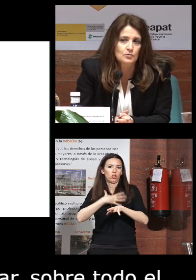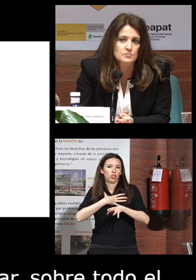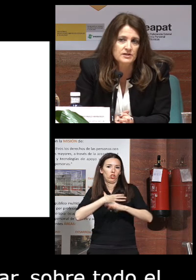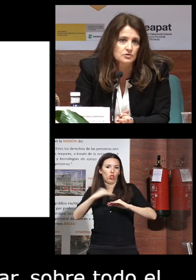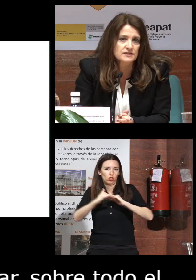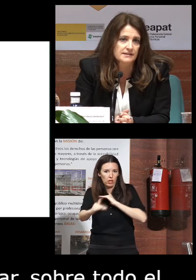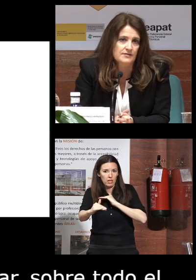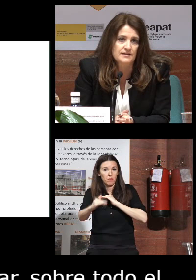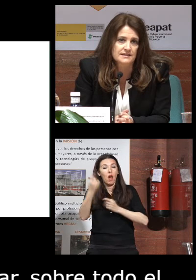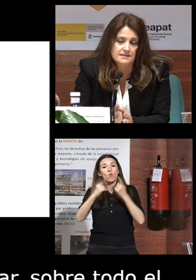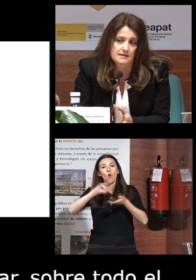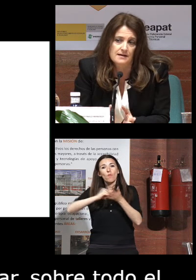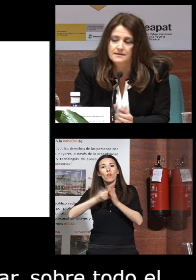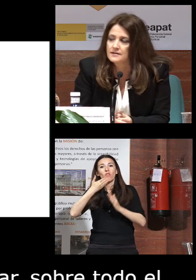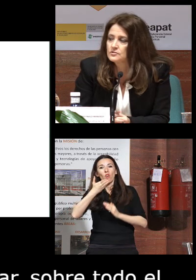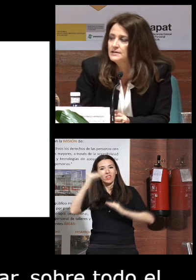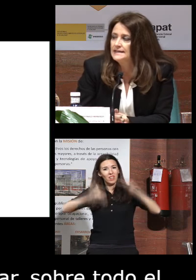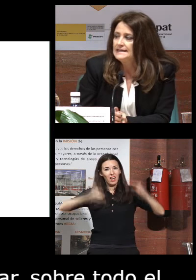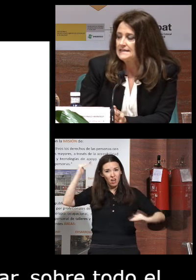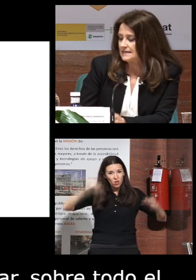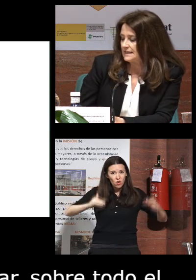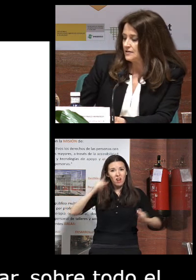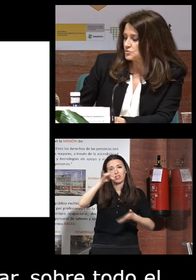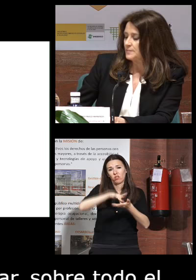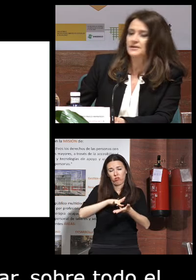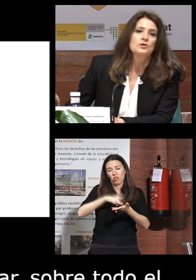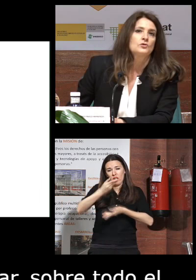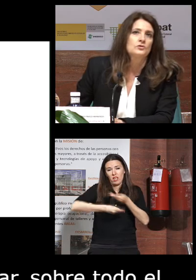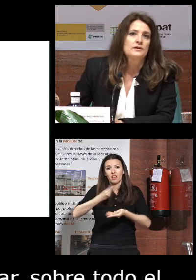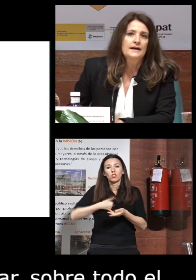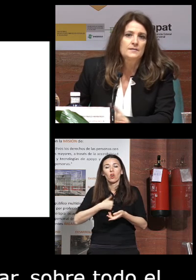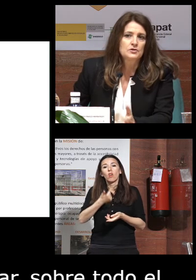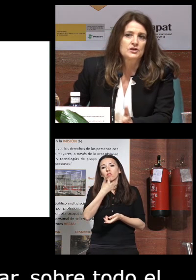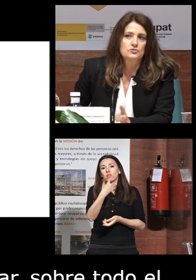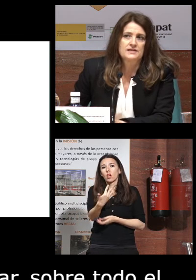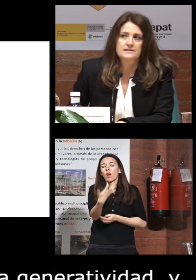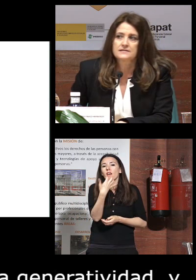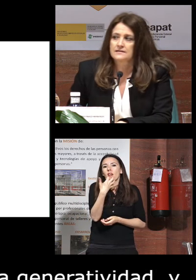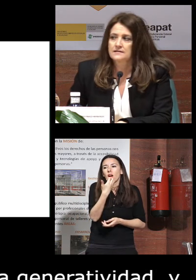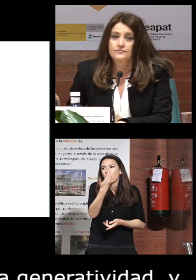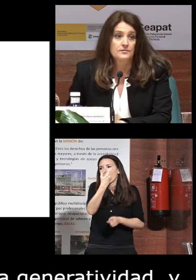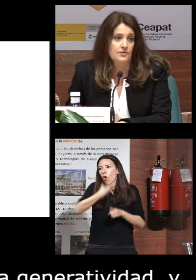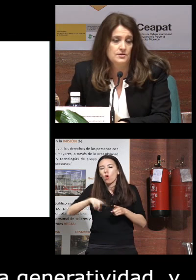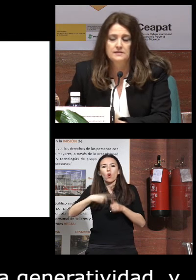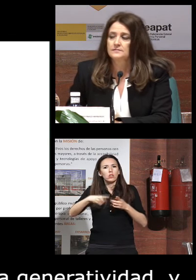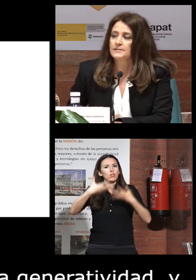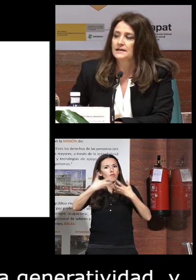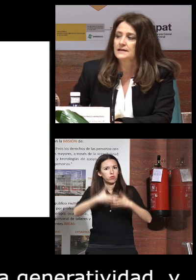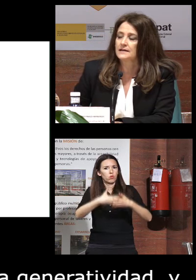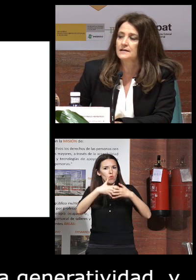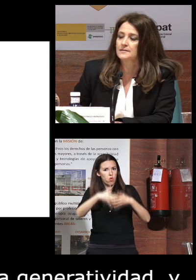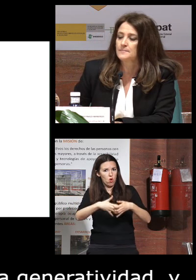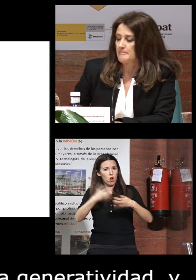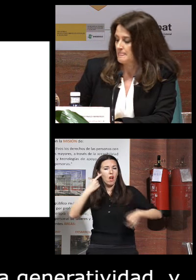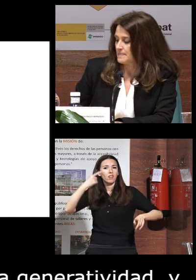algunos proyectos intergeneracionales que se han realizado y que los voy a poner como ejemplos de cosas que funcionan para